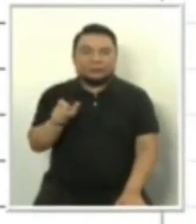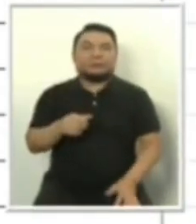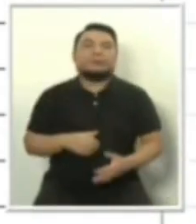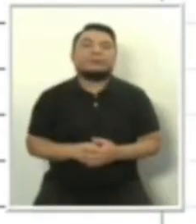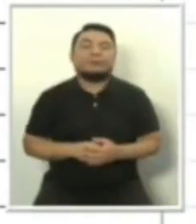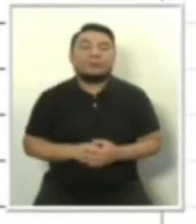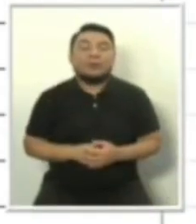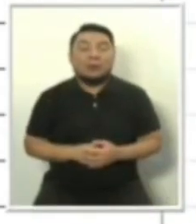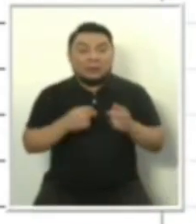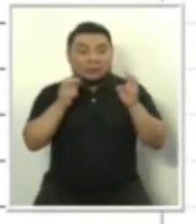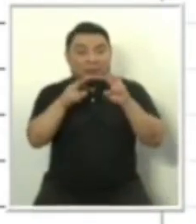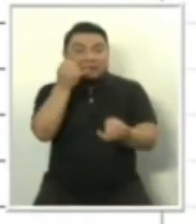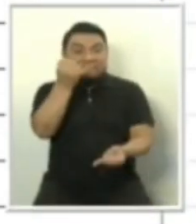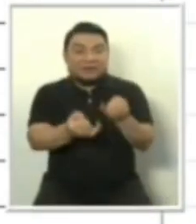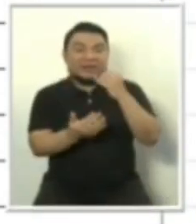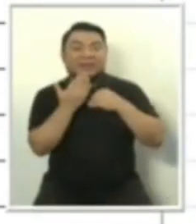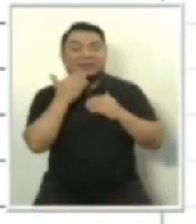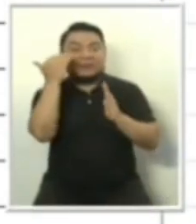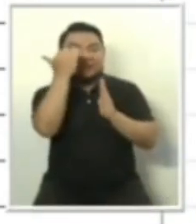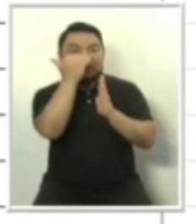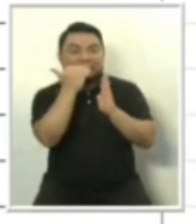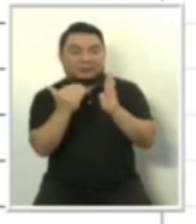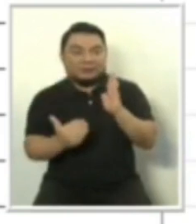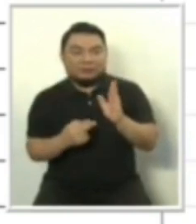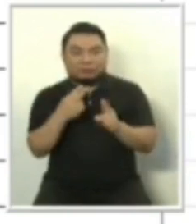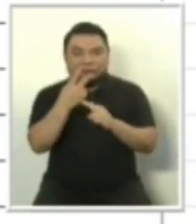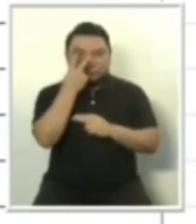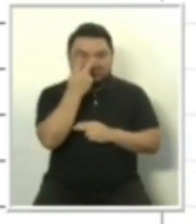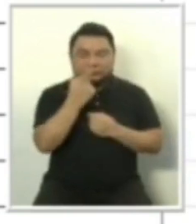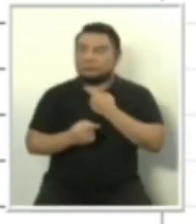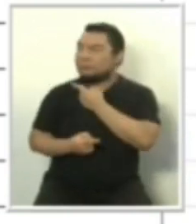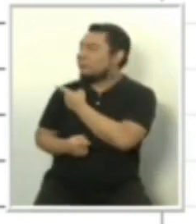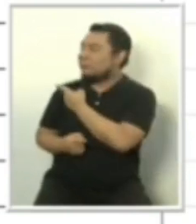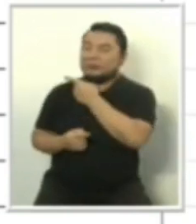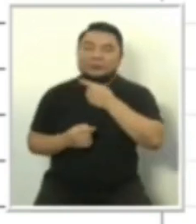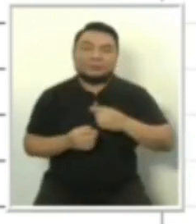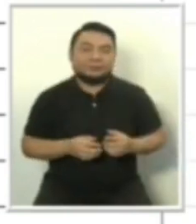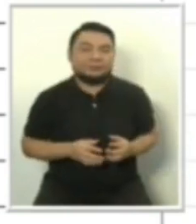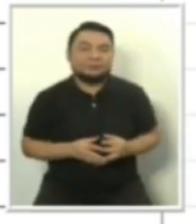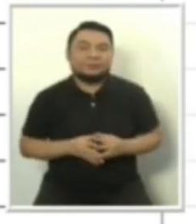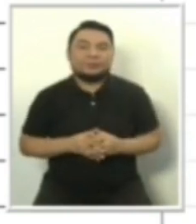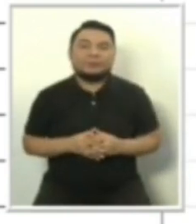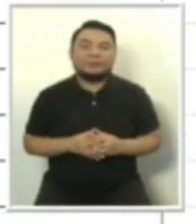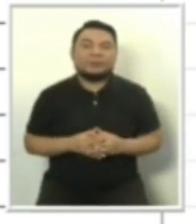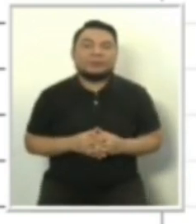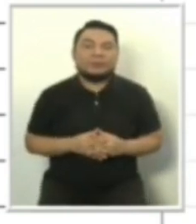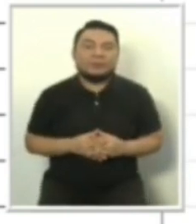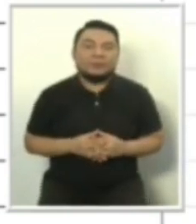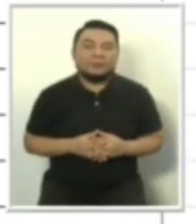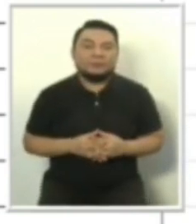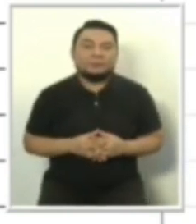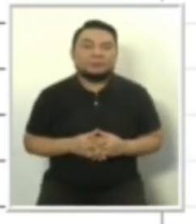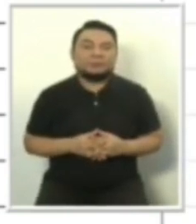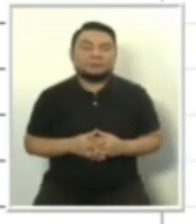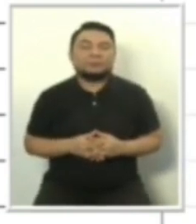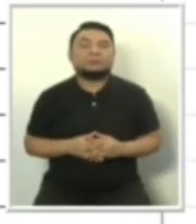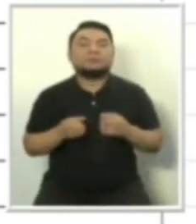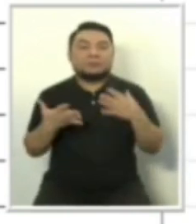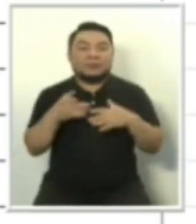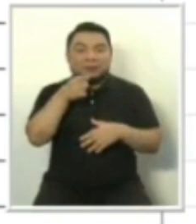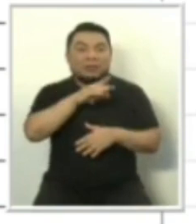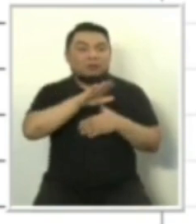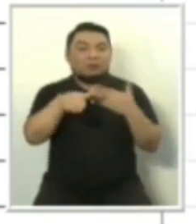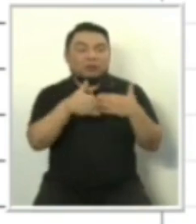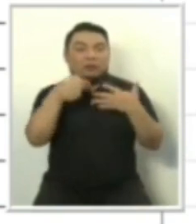Intervenciones, entonces, finales. Acción Popular, Partido Democrático, Somos Perú, Renovación Popular, Partido Morado, Perú, Patria Segura y Renacimiento Unido Nacional. Son las